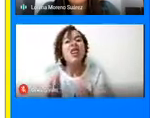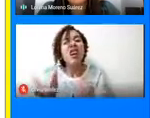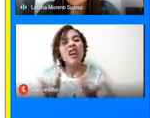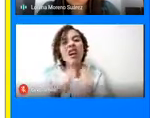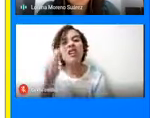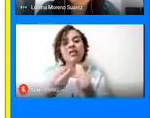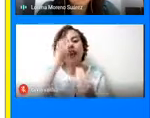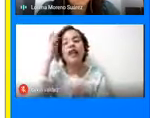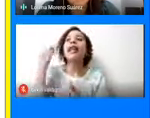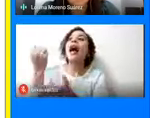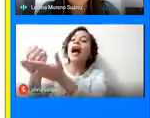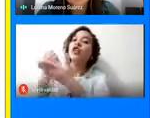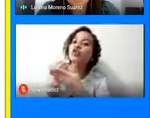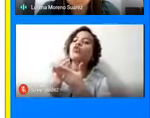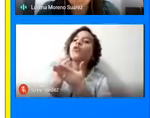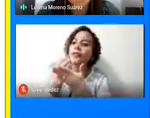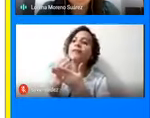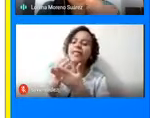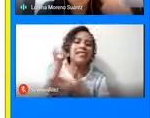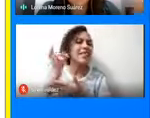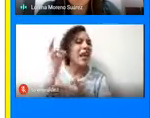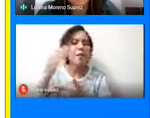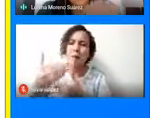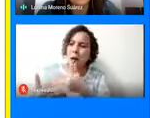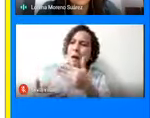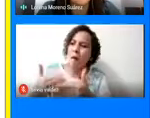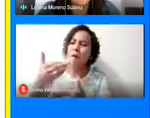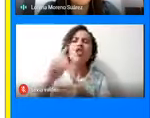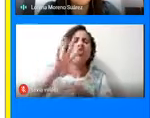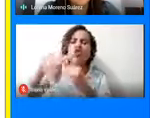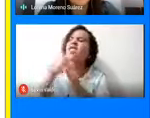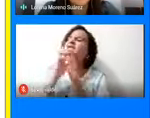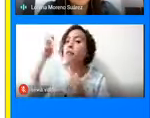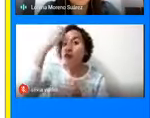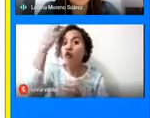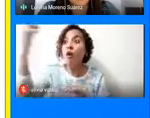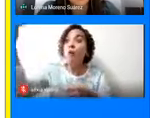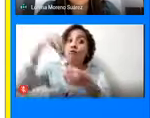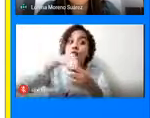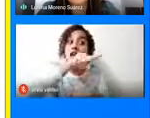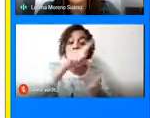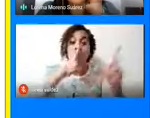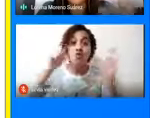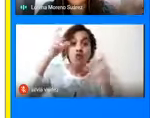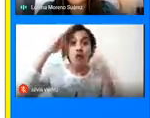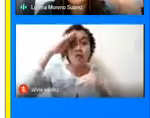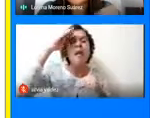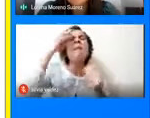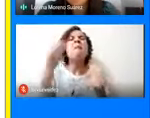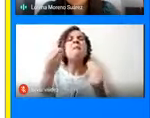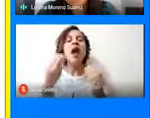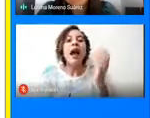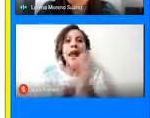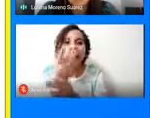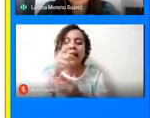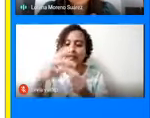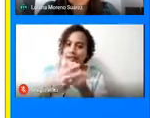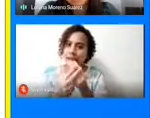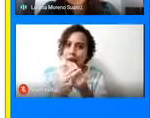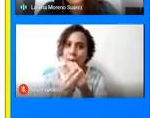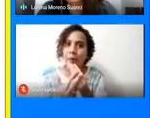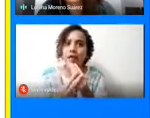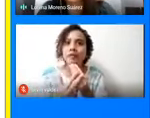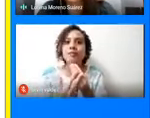aporta de manera constante a través de los profesionales que hacen parte de ella para la creación de estas herramientas que